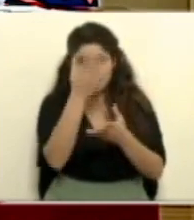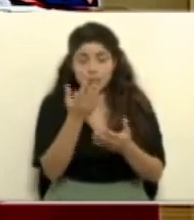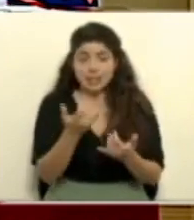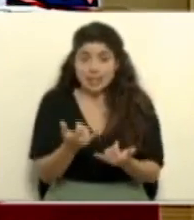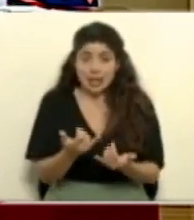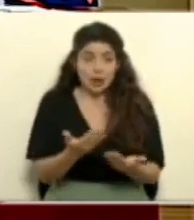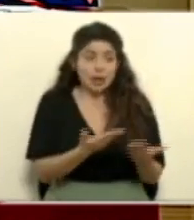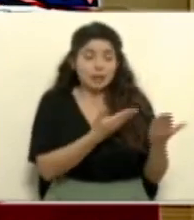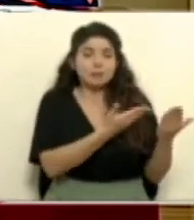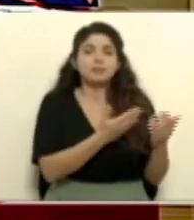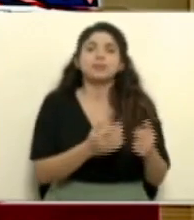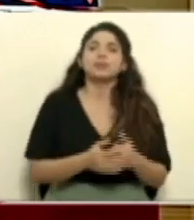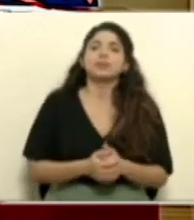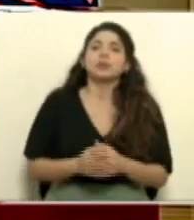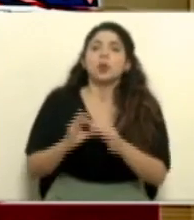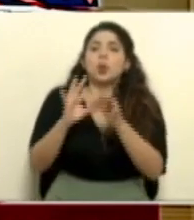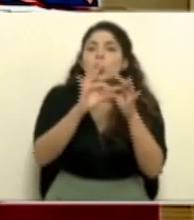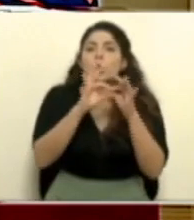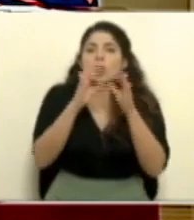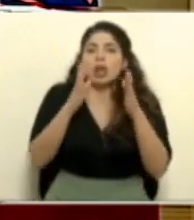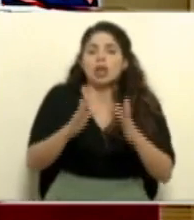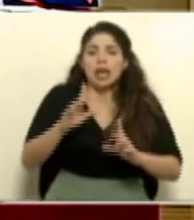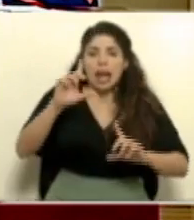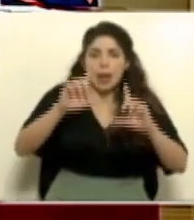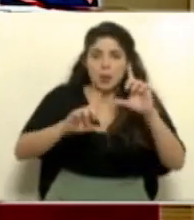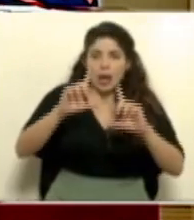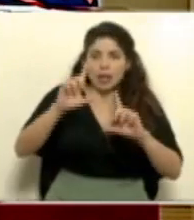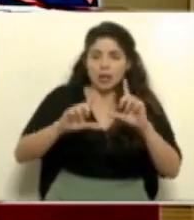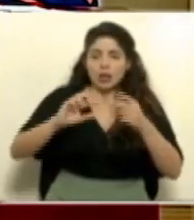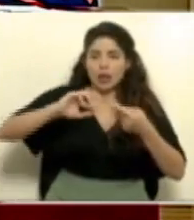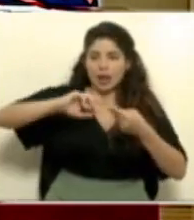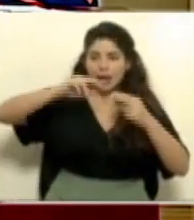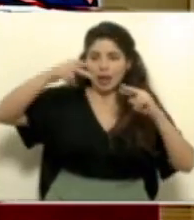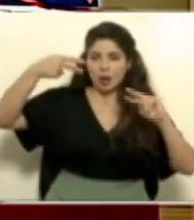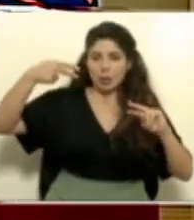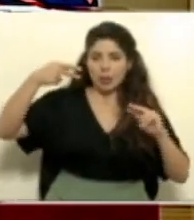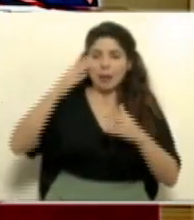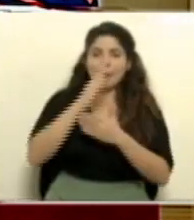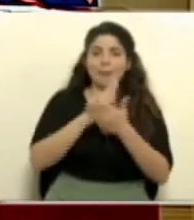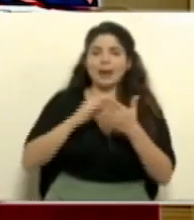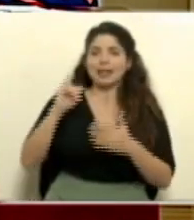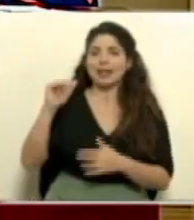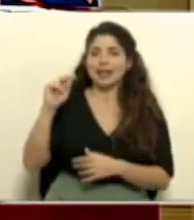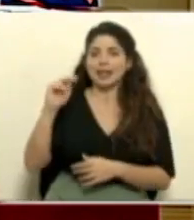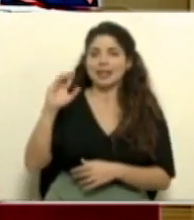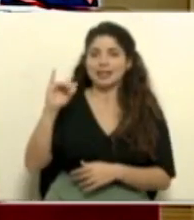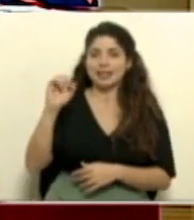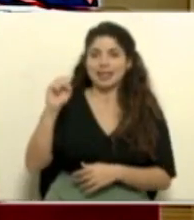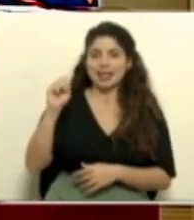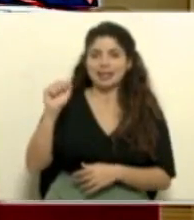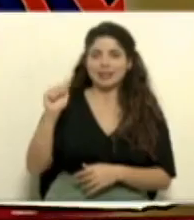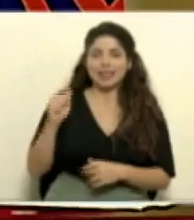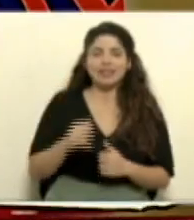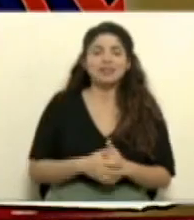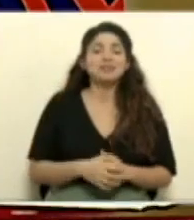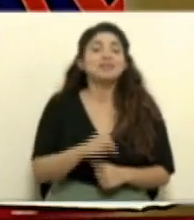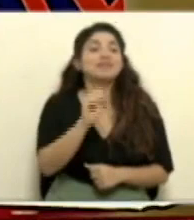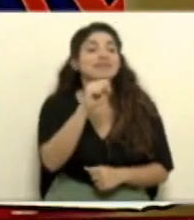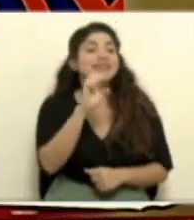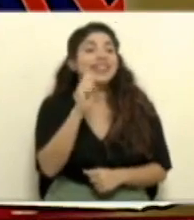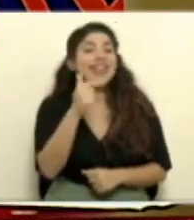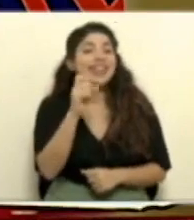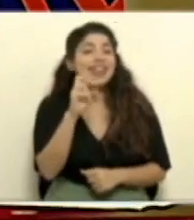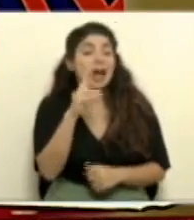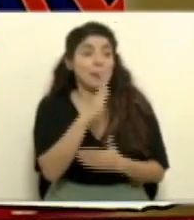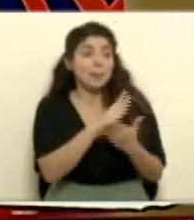Escuchamos al coordinador del laboratorio de genómica de la incienza. Sí, don Edgar, con respecto a su